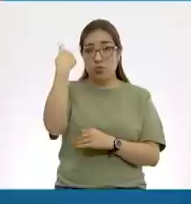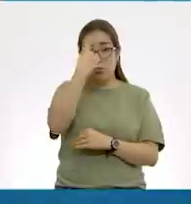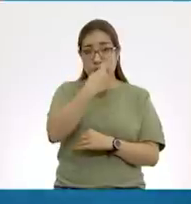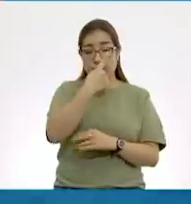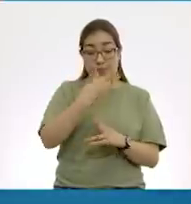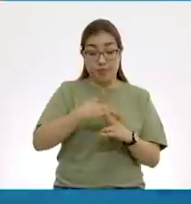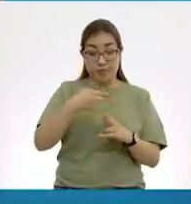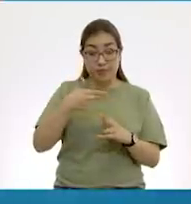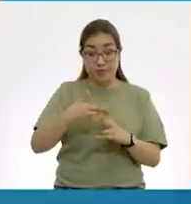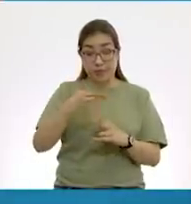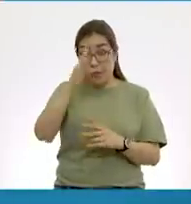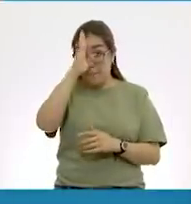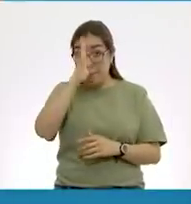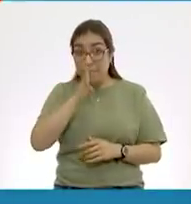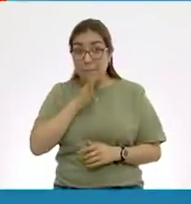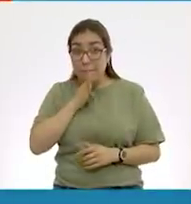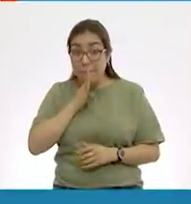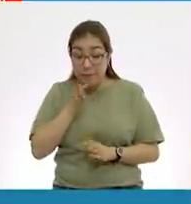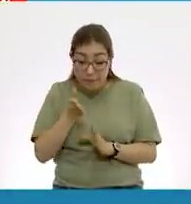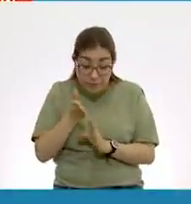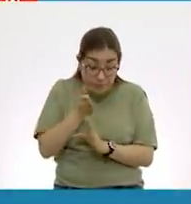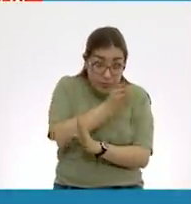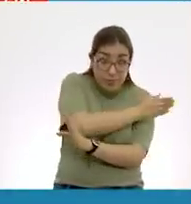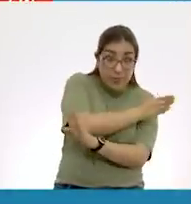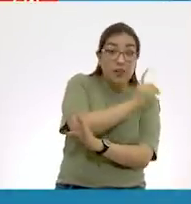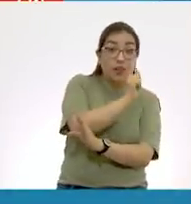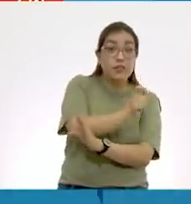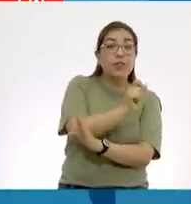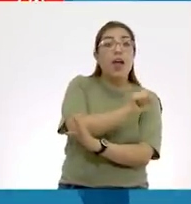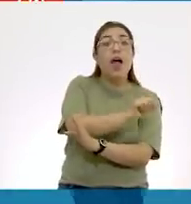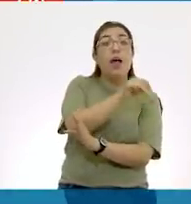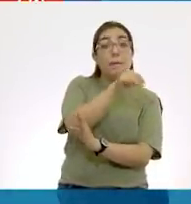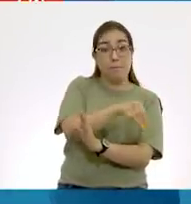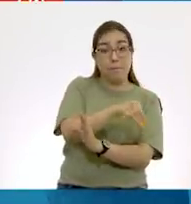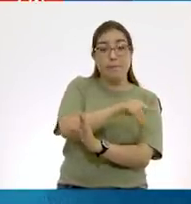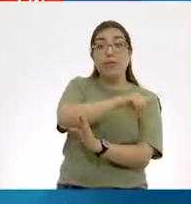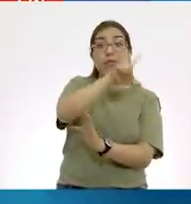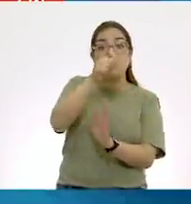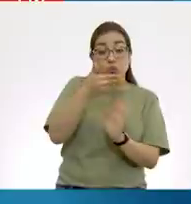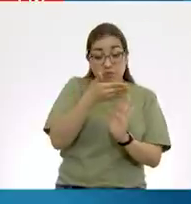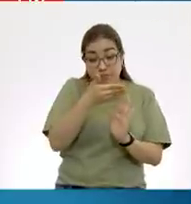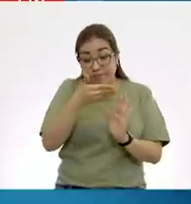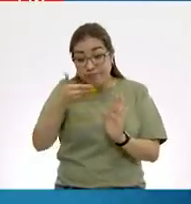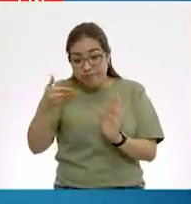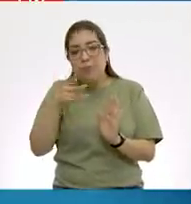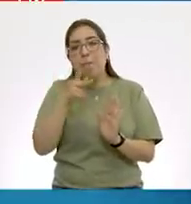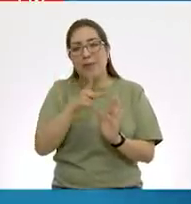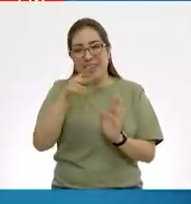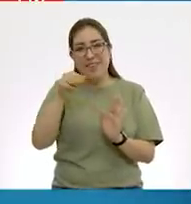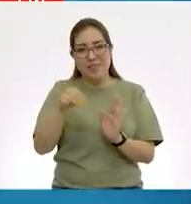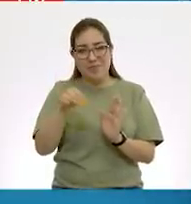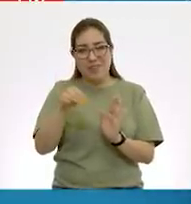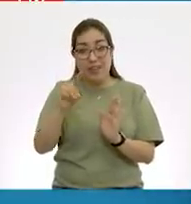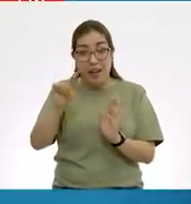llega a las 12 del día es AM. Después sería PM, recuerda, antes meridiano,